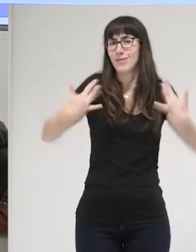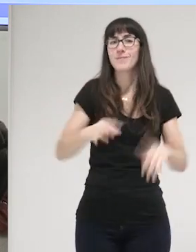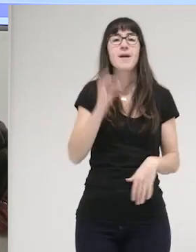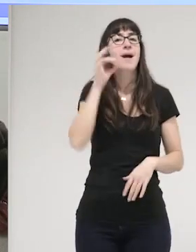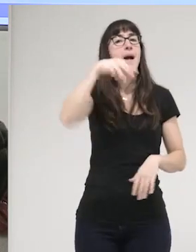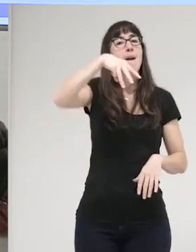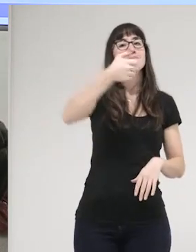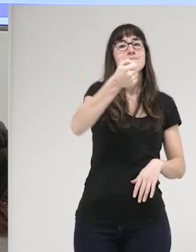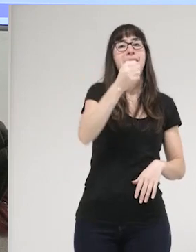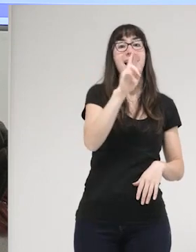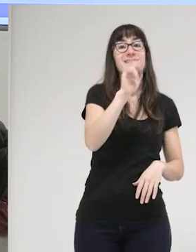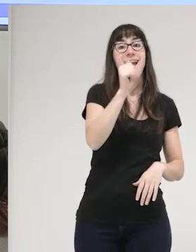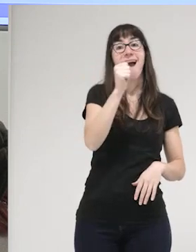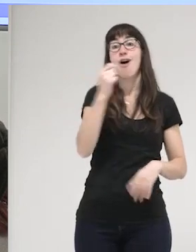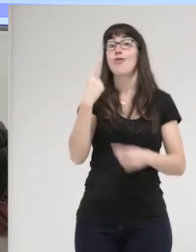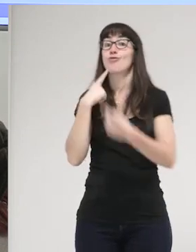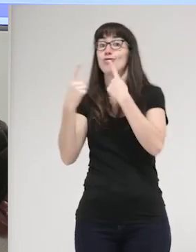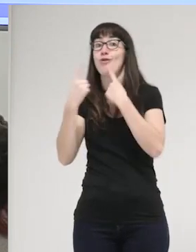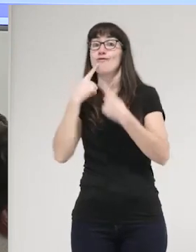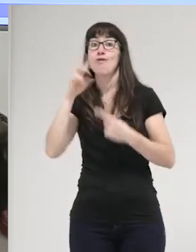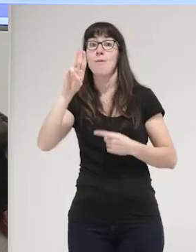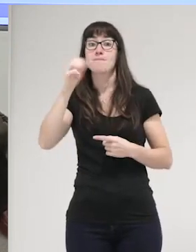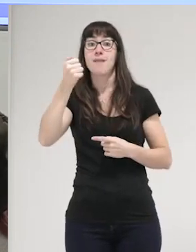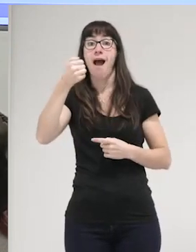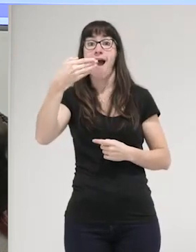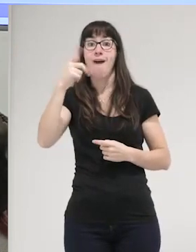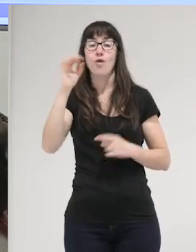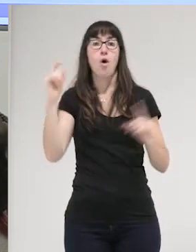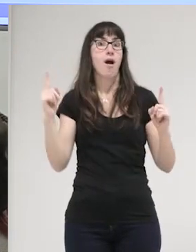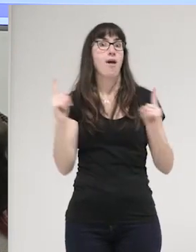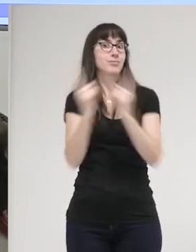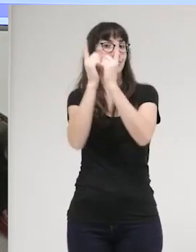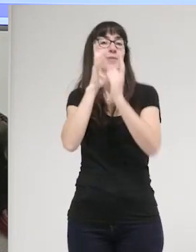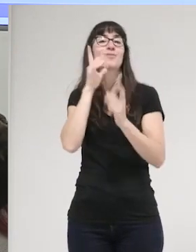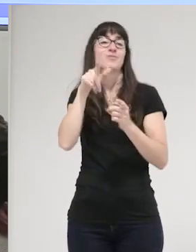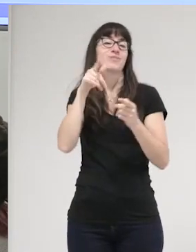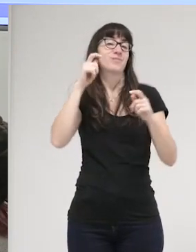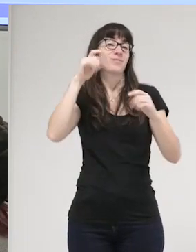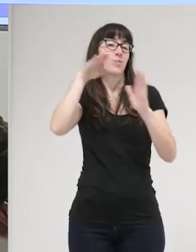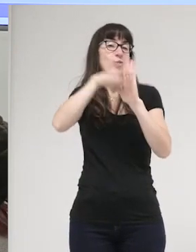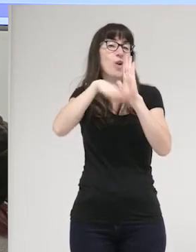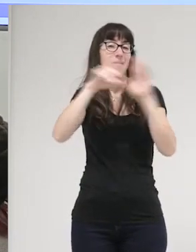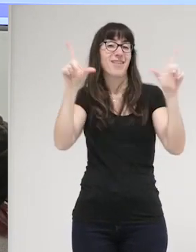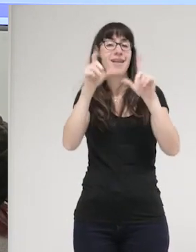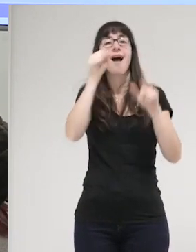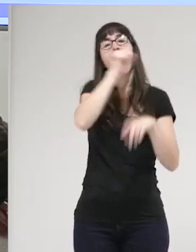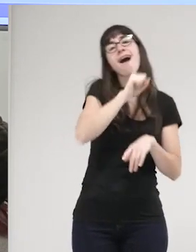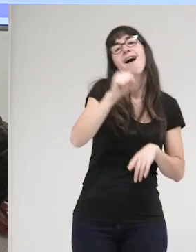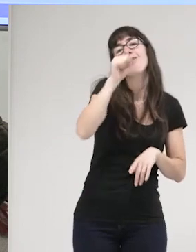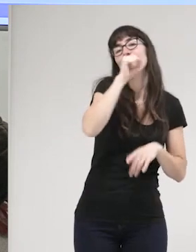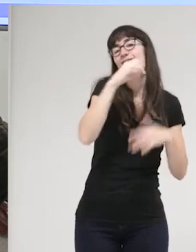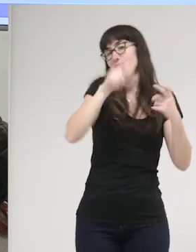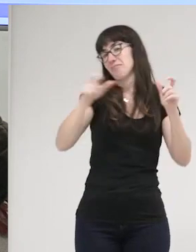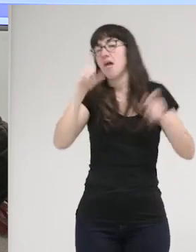novio Pablo ¿no? en Operación Triunfo pues la gente canta ta ta ta y hay un momento en el que